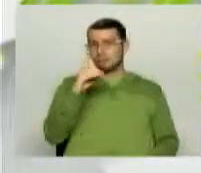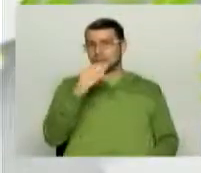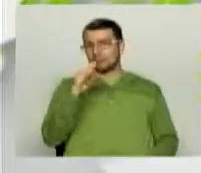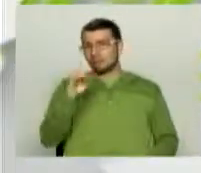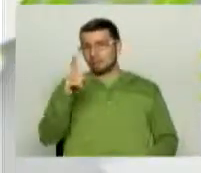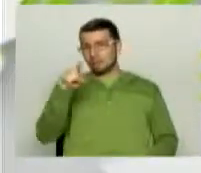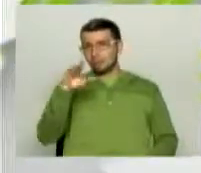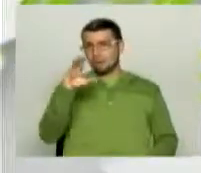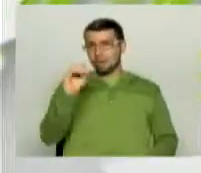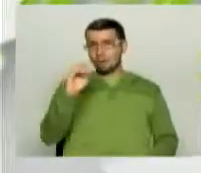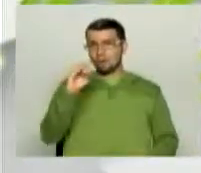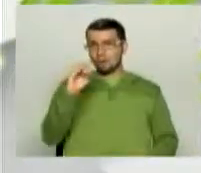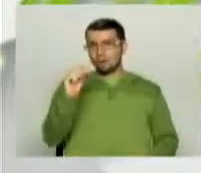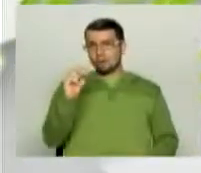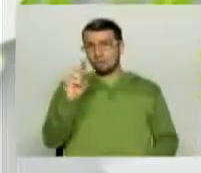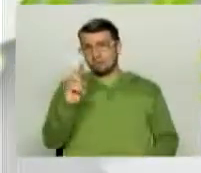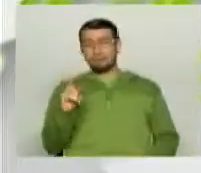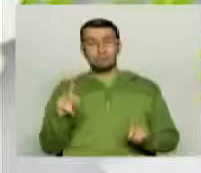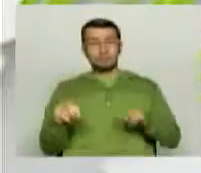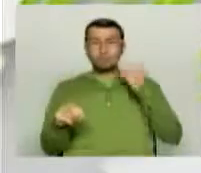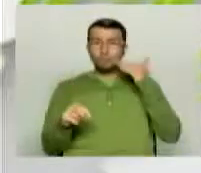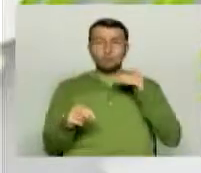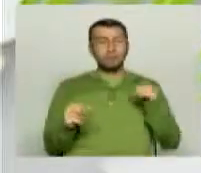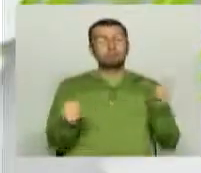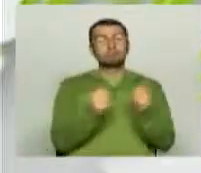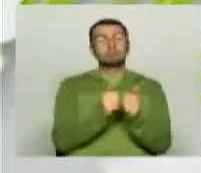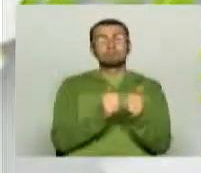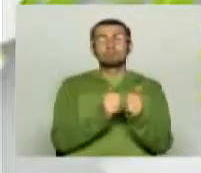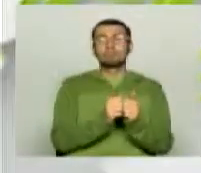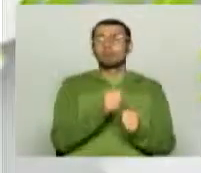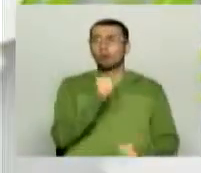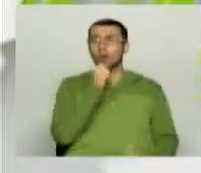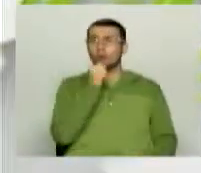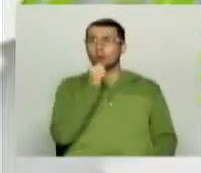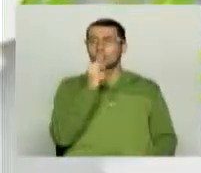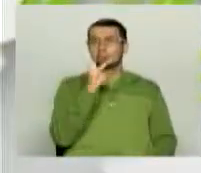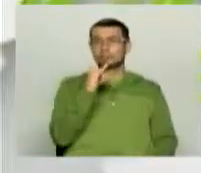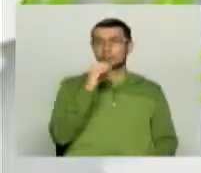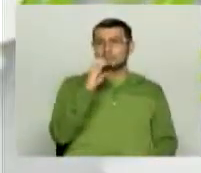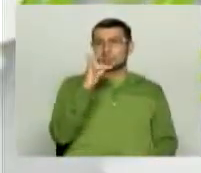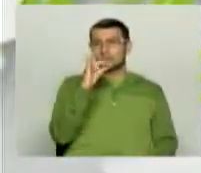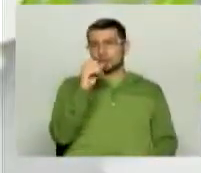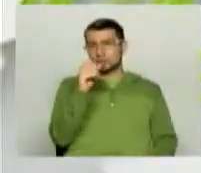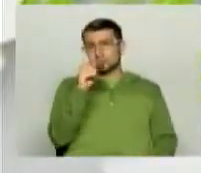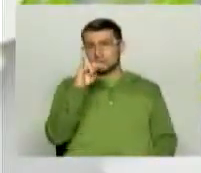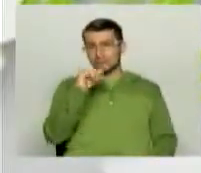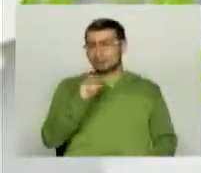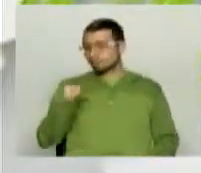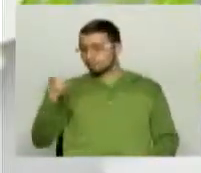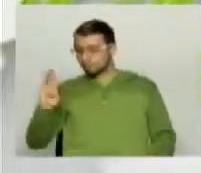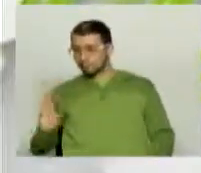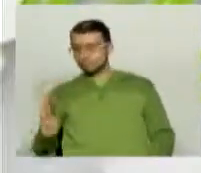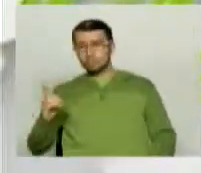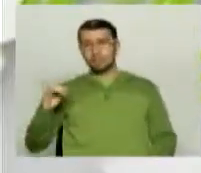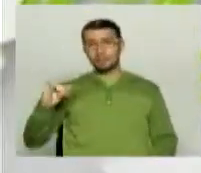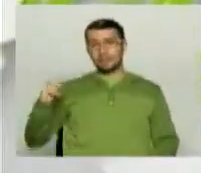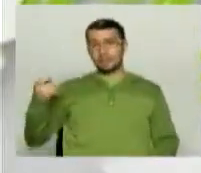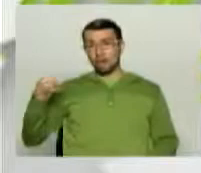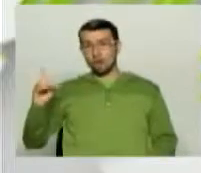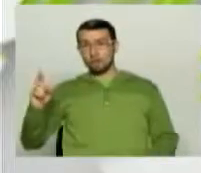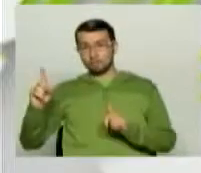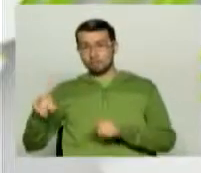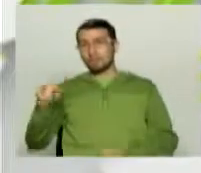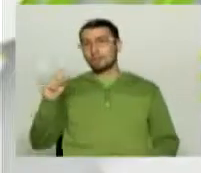Carolina también, que también es quien hace las partes en el set de presentación y en Brasil están Diego Alberto Salazar y Artibio Escobar,